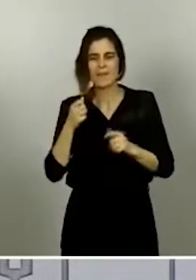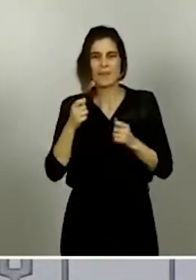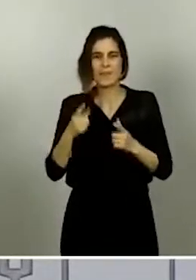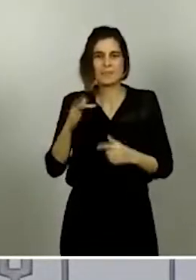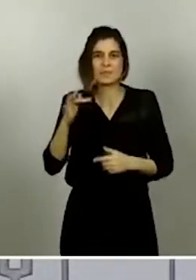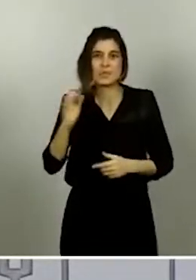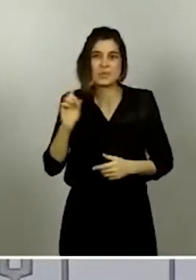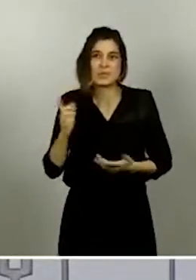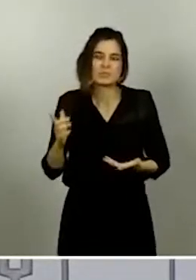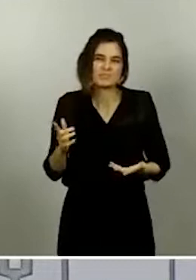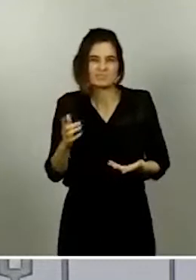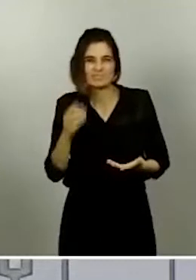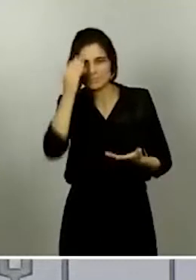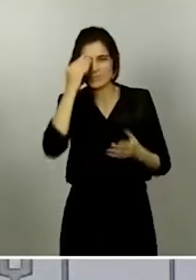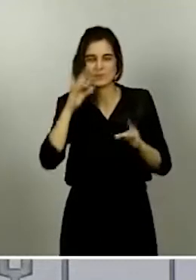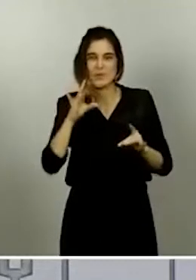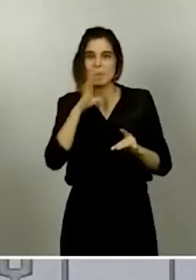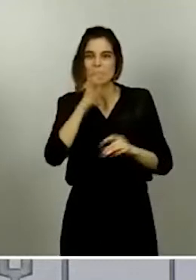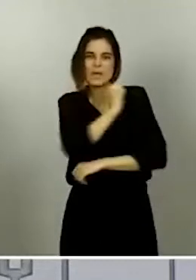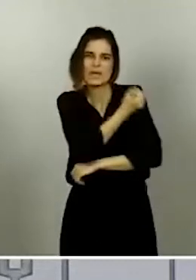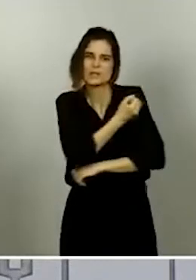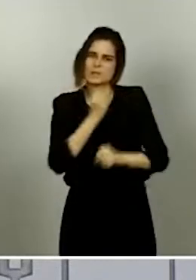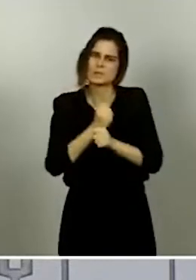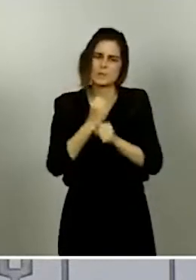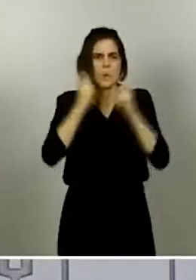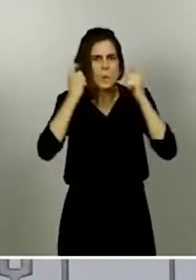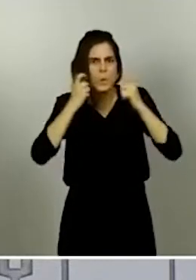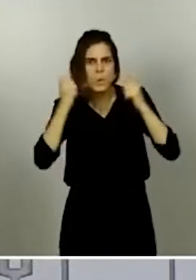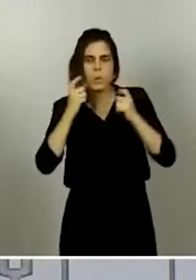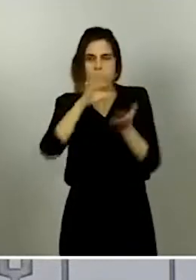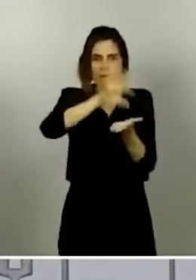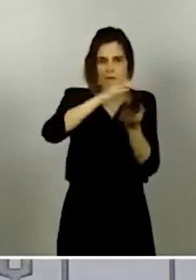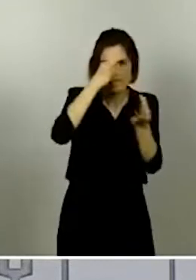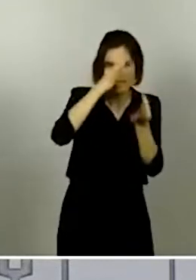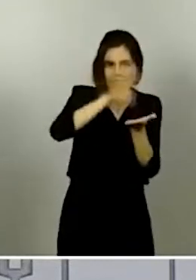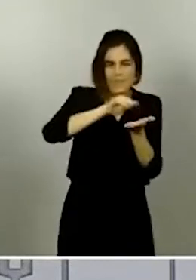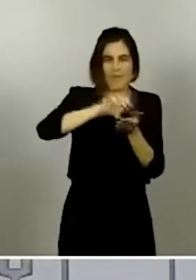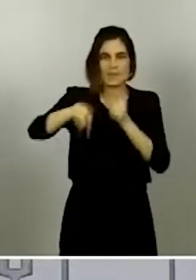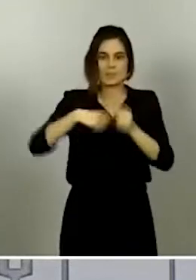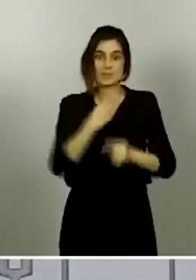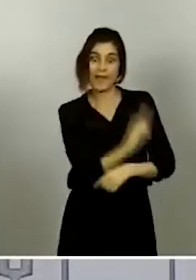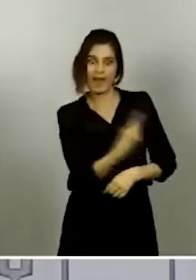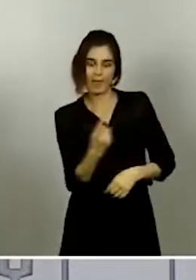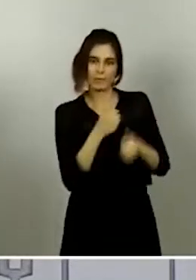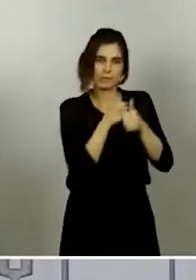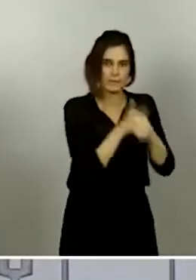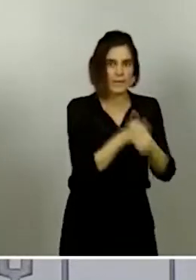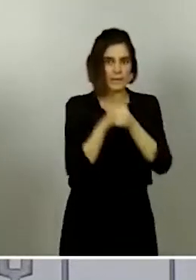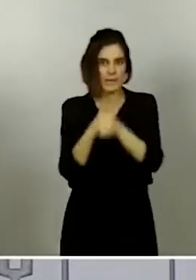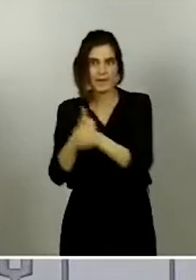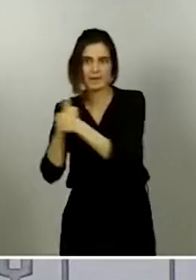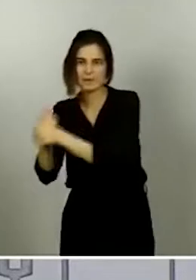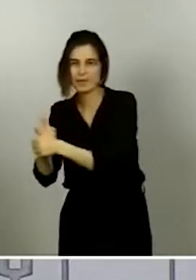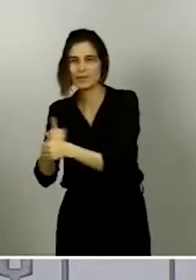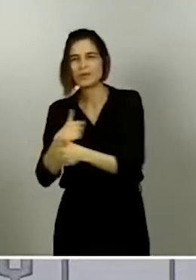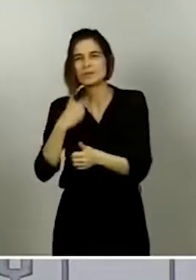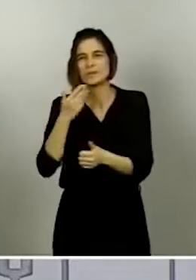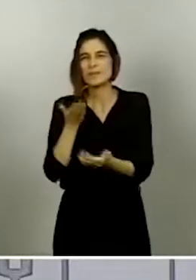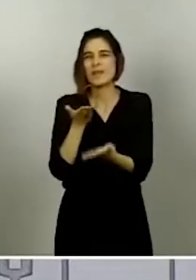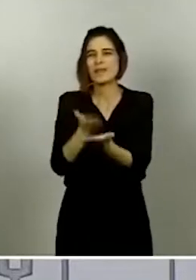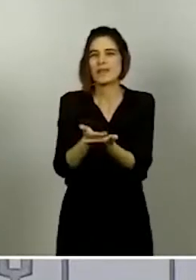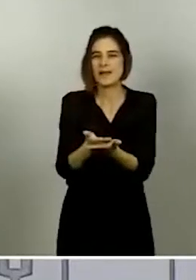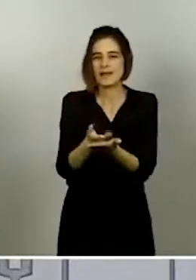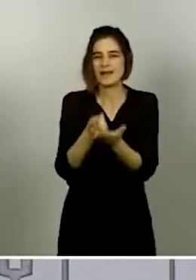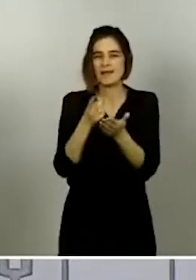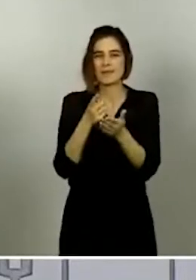periódico y una actualización de la información de cada uno de los casos. El plantear hacer este tipo de acciones sin tener claro